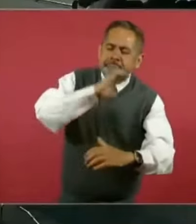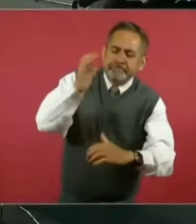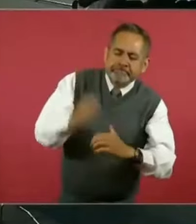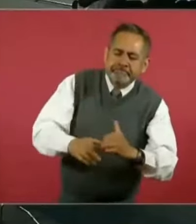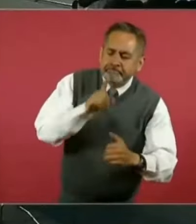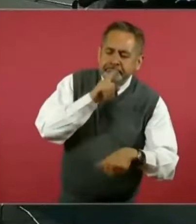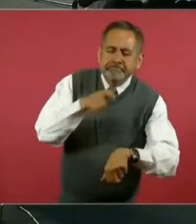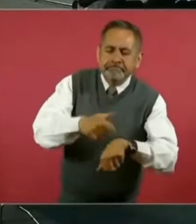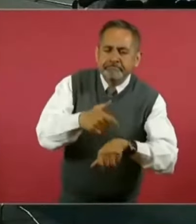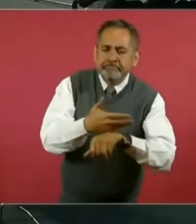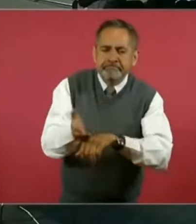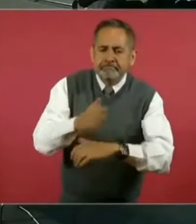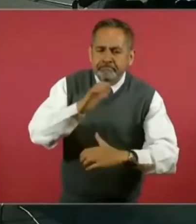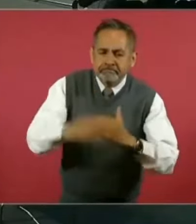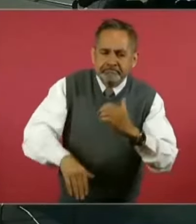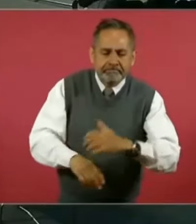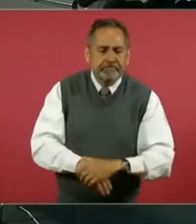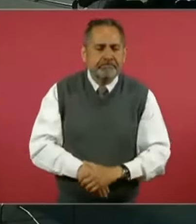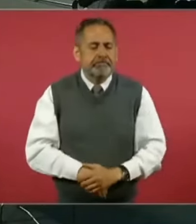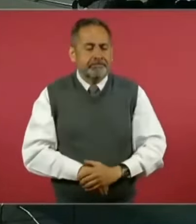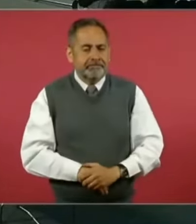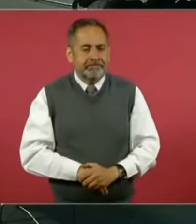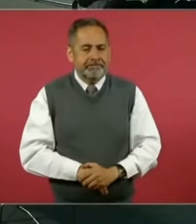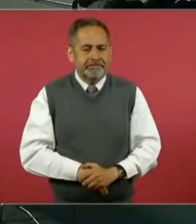narcoterrorismo.